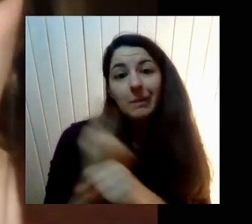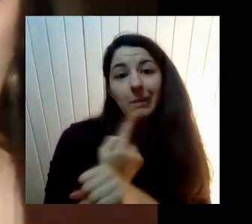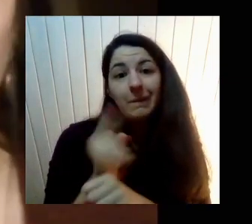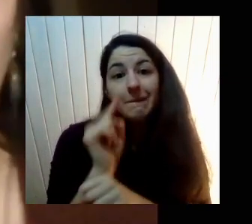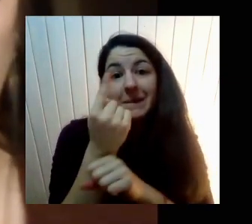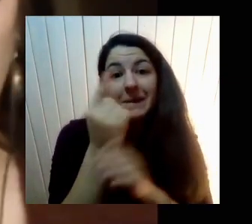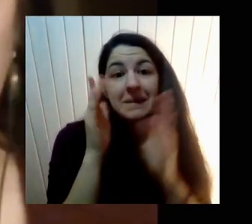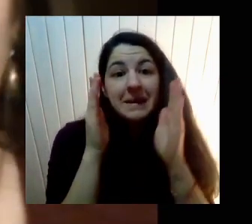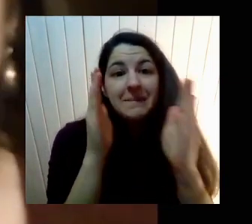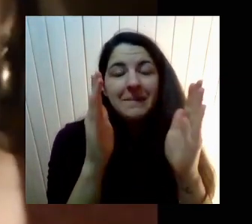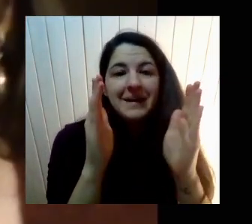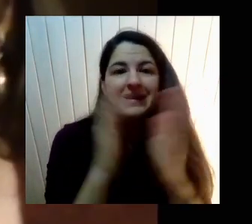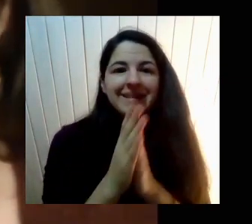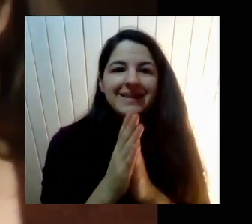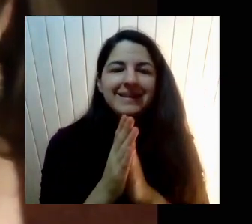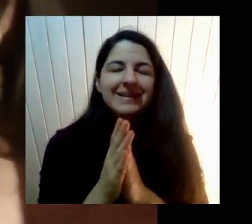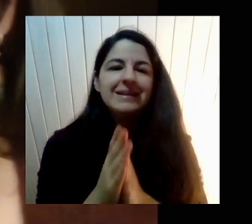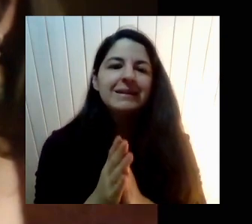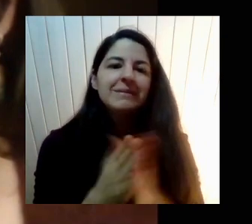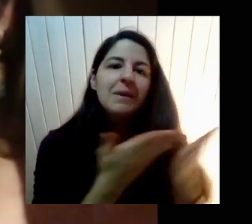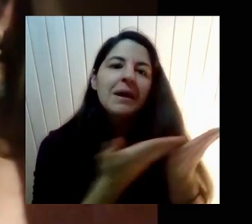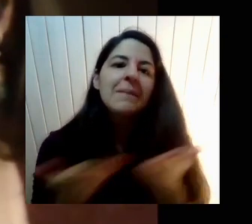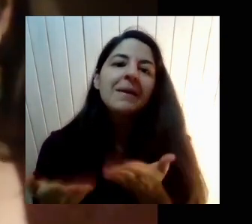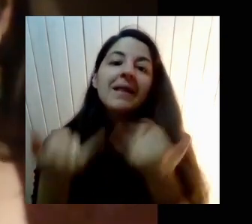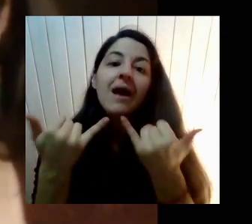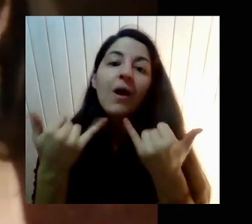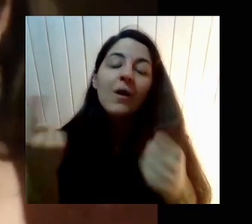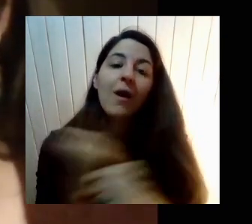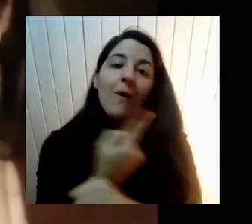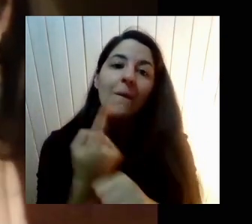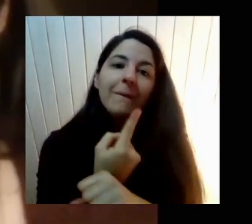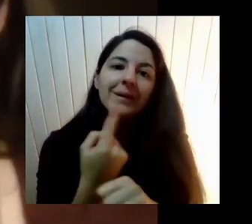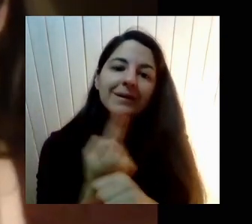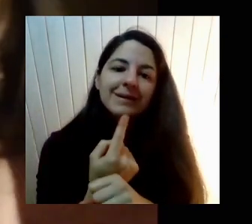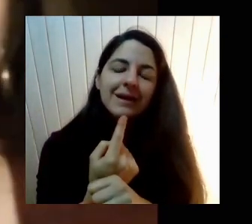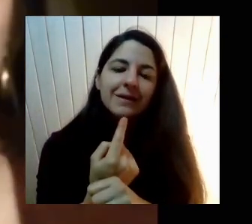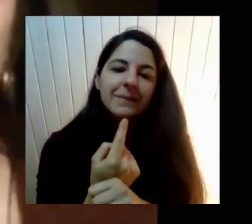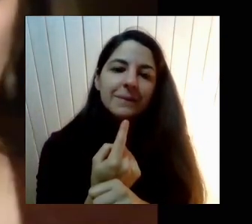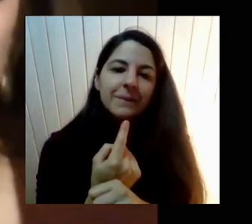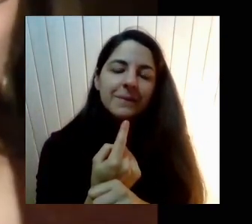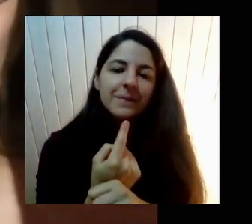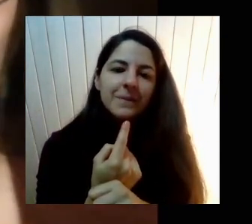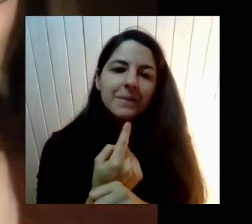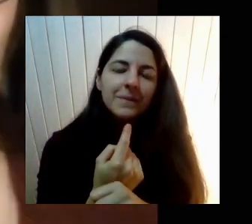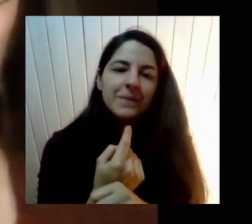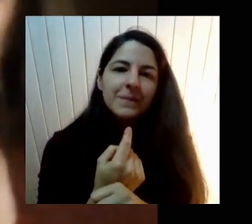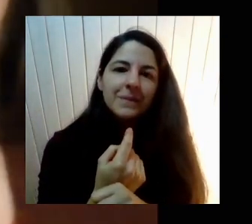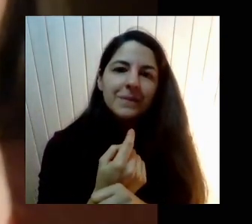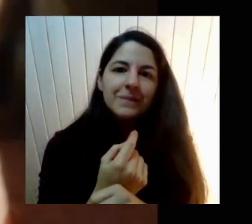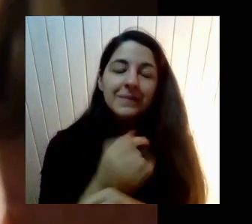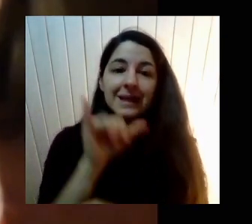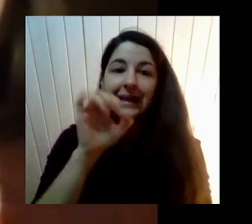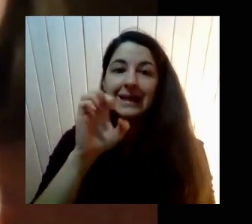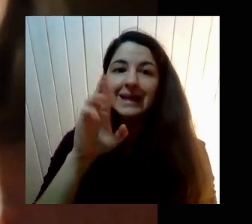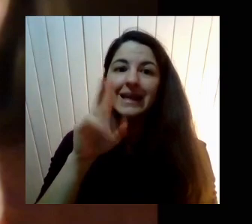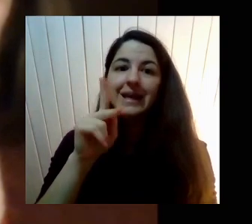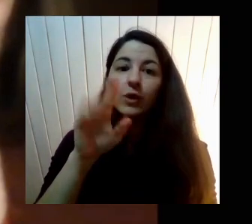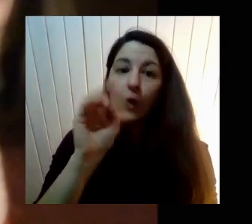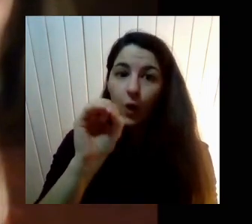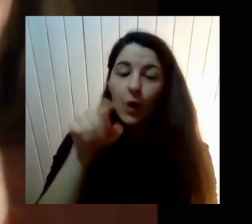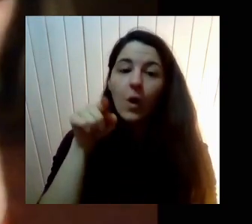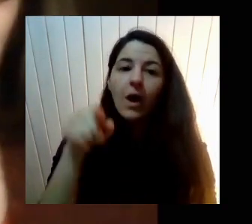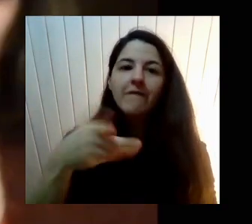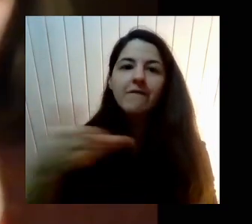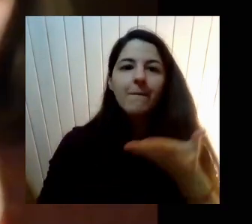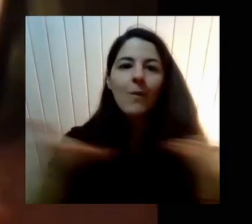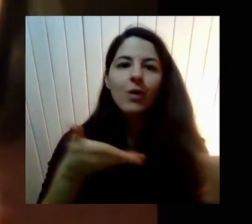En realidad Para invitar Ahora a la conversación Yerko Se va a encargar Ahora de moderar Y de ahí vamos a generar También este espacio